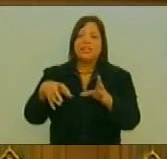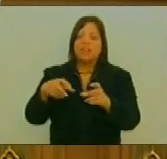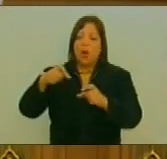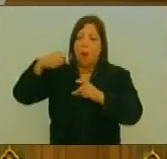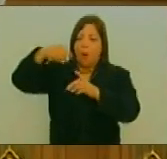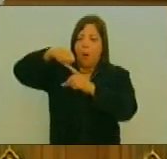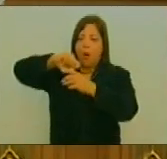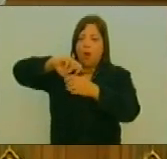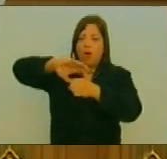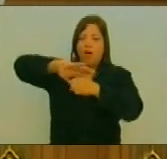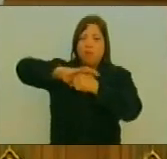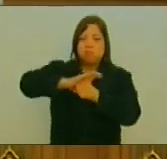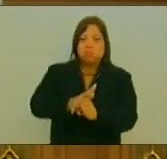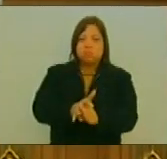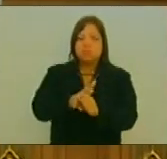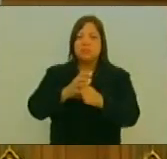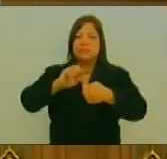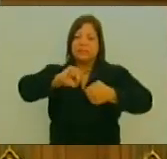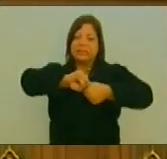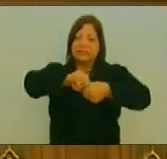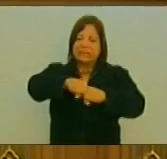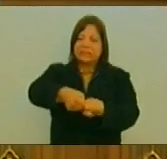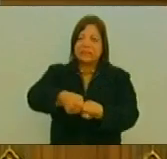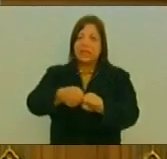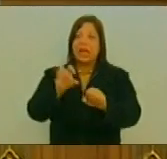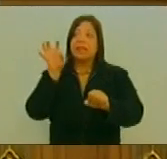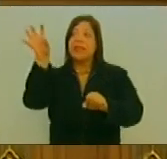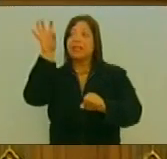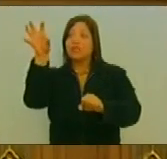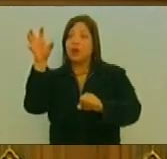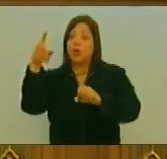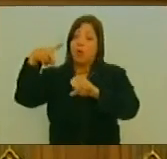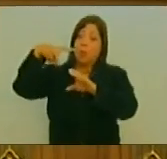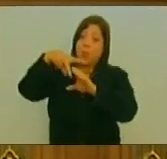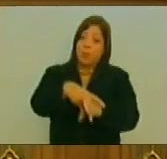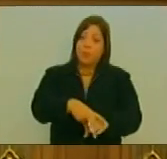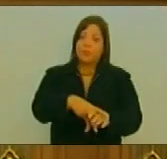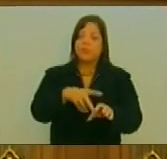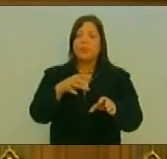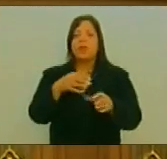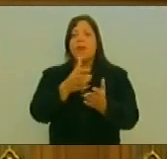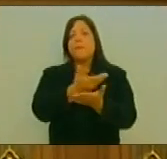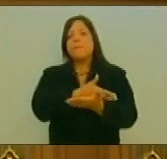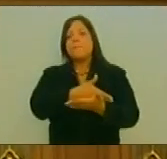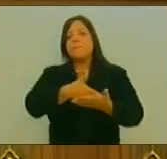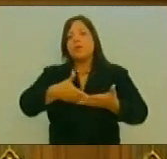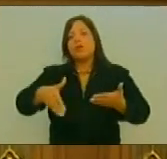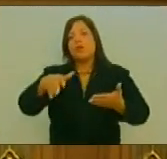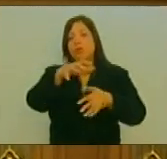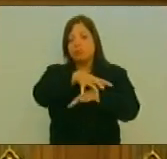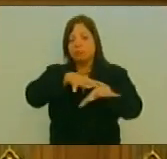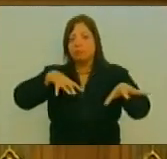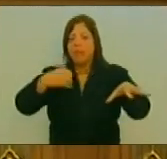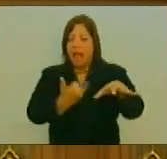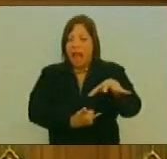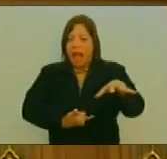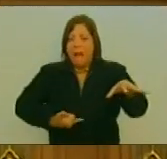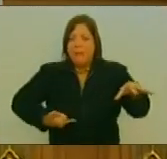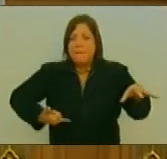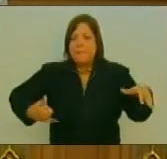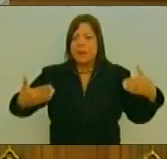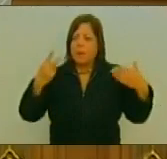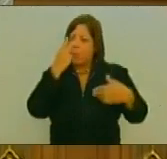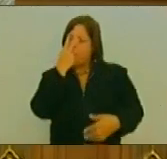De unas naciones A otras Empujar a millones De seres humanos Al hambre A la pobreza